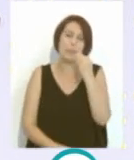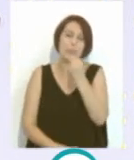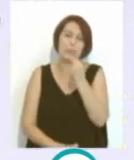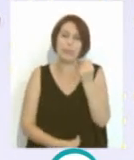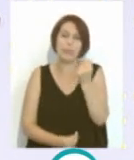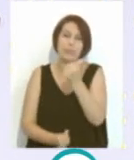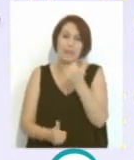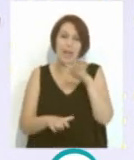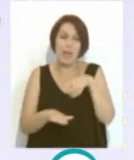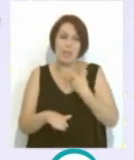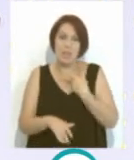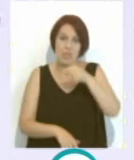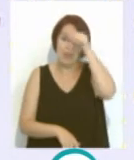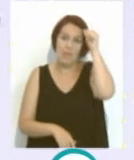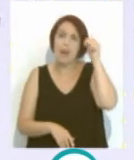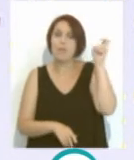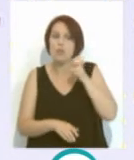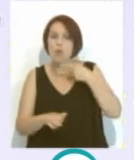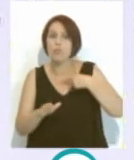estaba avanzando el Cádiz desde que llegó Cervera, ¿no?